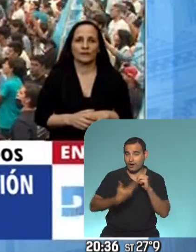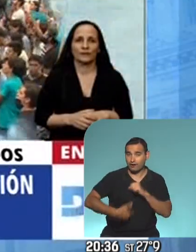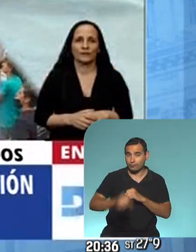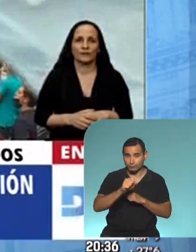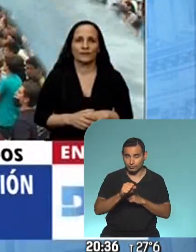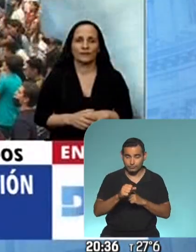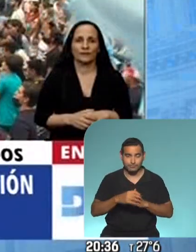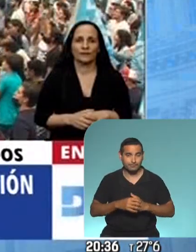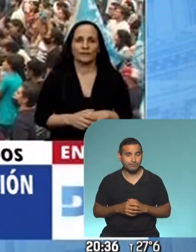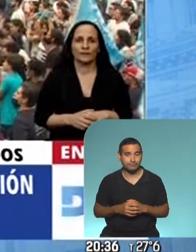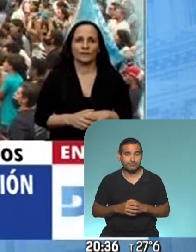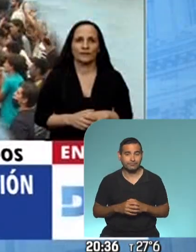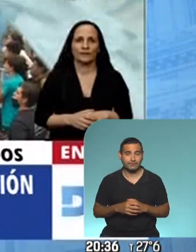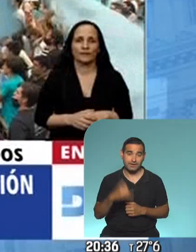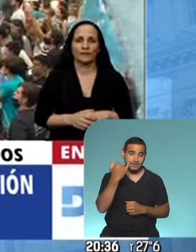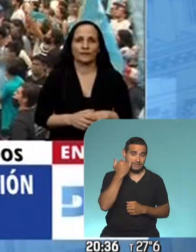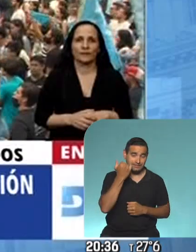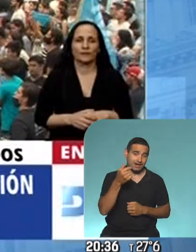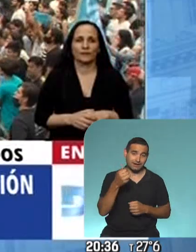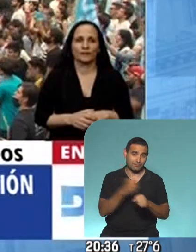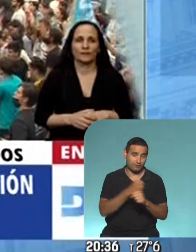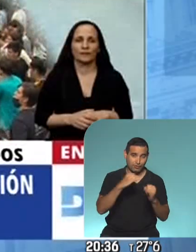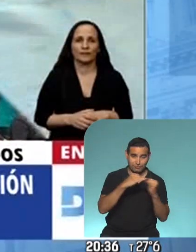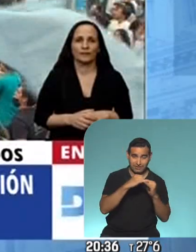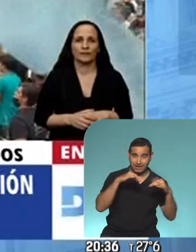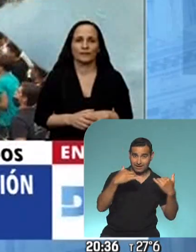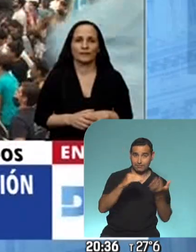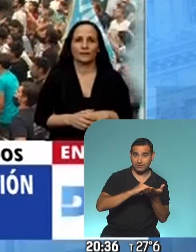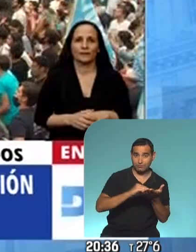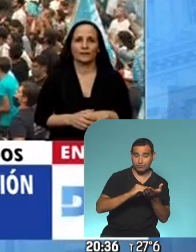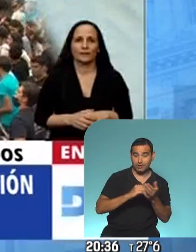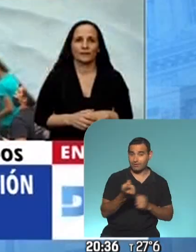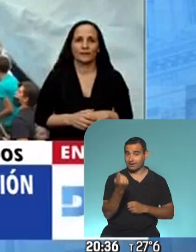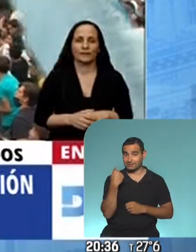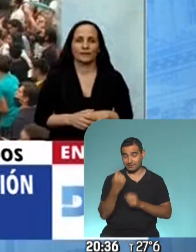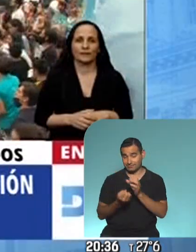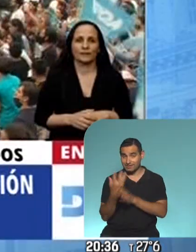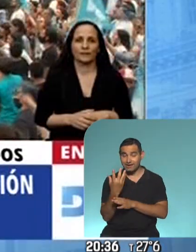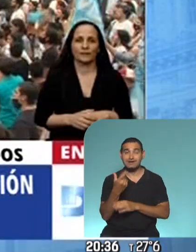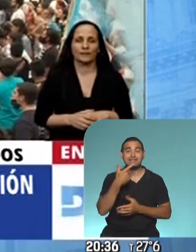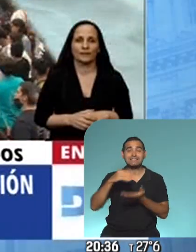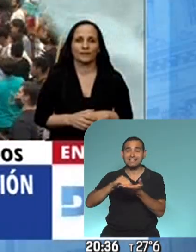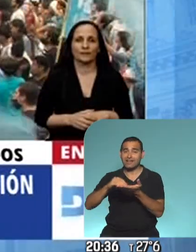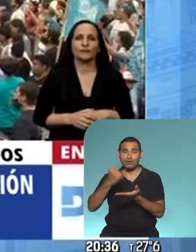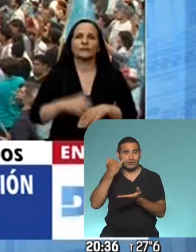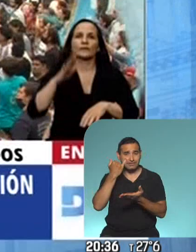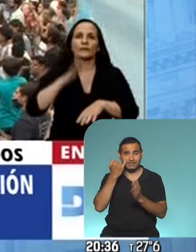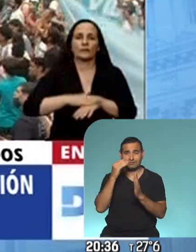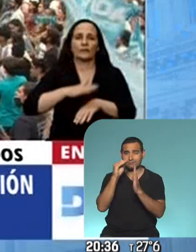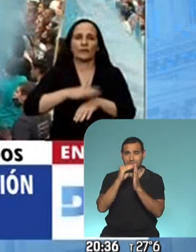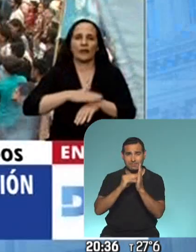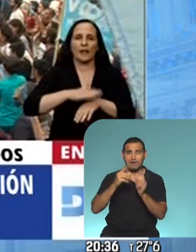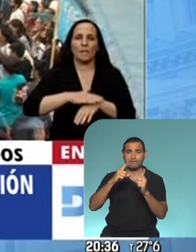del embarazo. Tras la iniciativa que obtuvo media sanción en diputados ayer por la mañana, el Senado ya fijó el cronograma